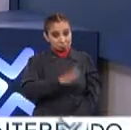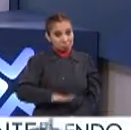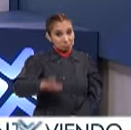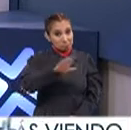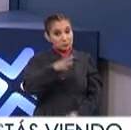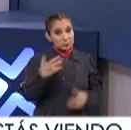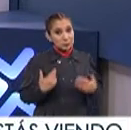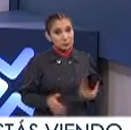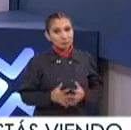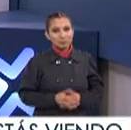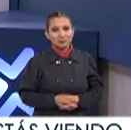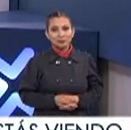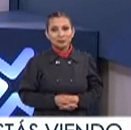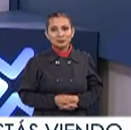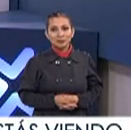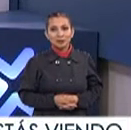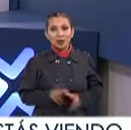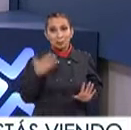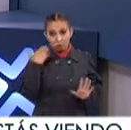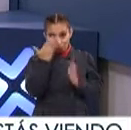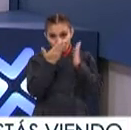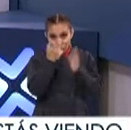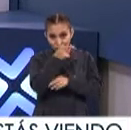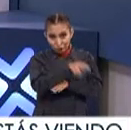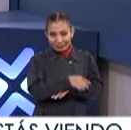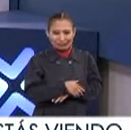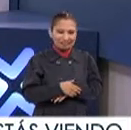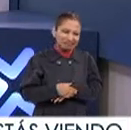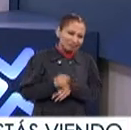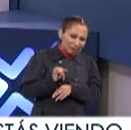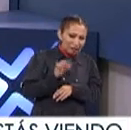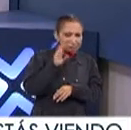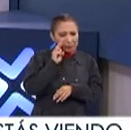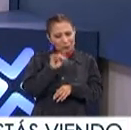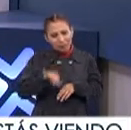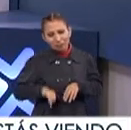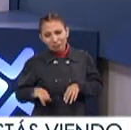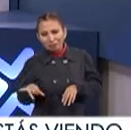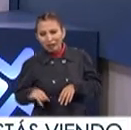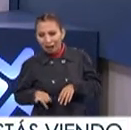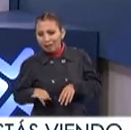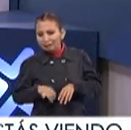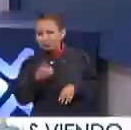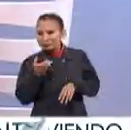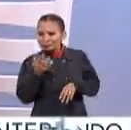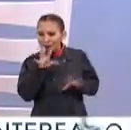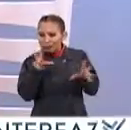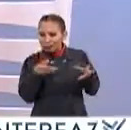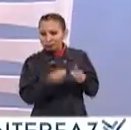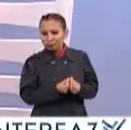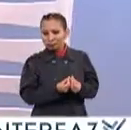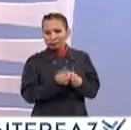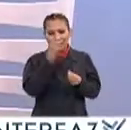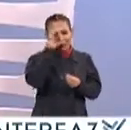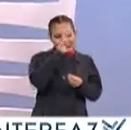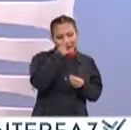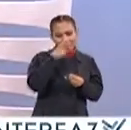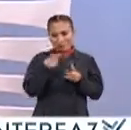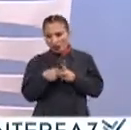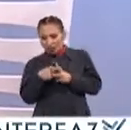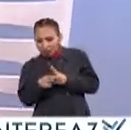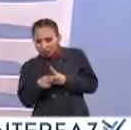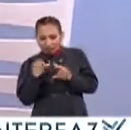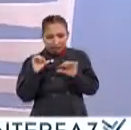Cris Así es ¿La estudiarías? Pues sí Se ve muy interesante Esta conjunción Entre la ciencia Las